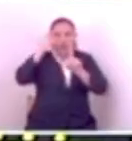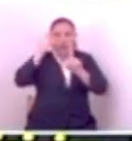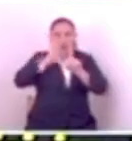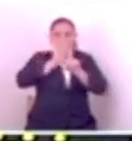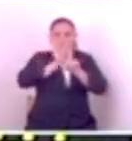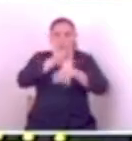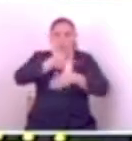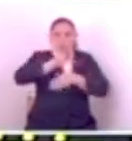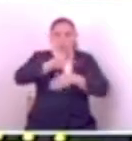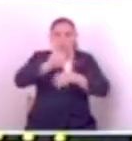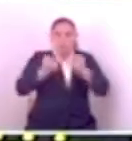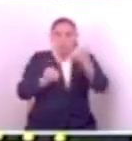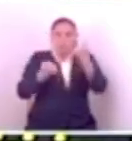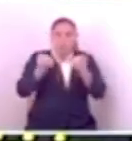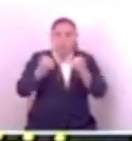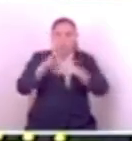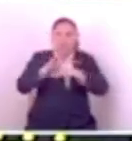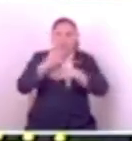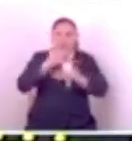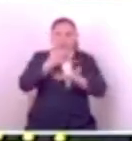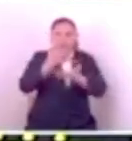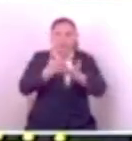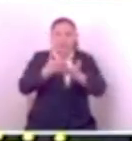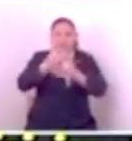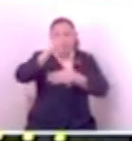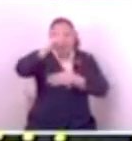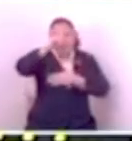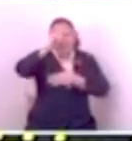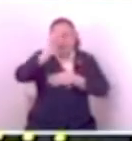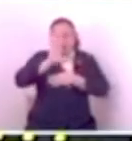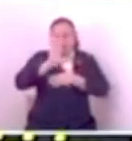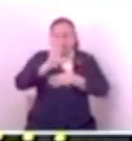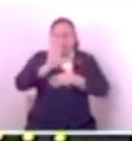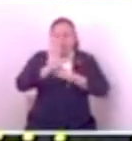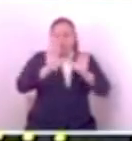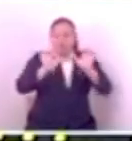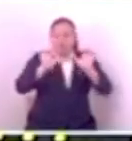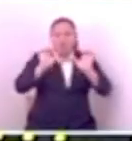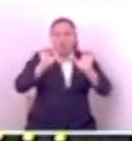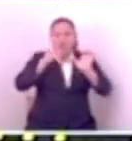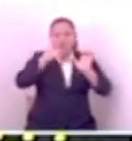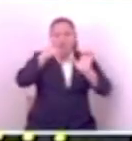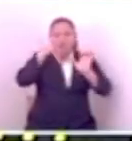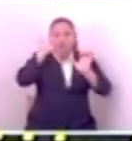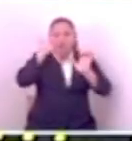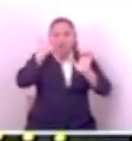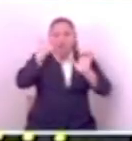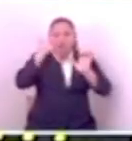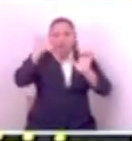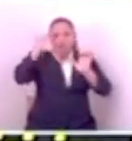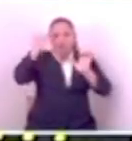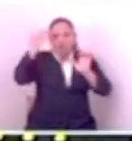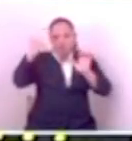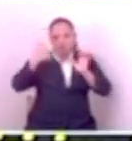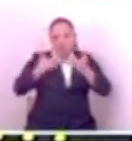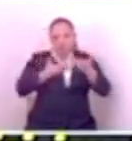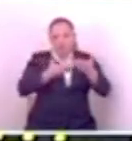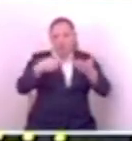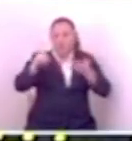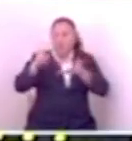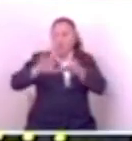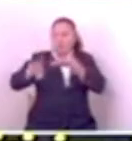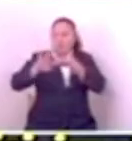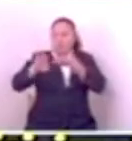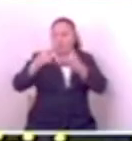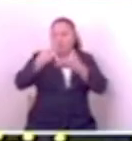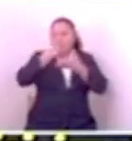es prohibidísimo olvidar todo lo que este corrupto hizo. Y ahora que con ese discursito de dos minutos quiera venir y convencer al pueblo de que